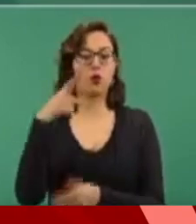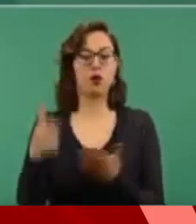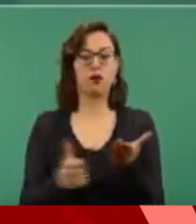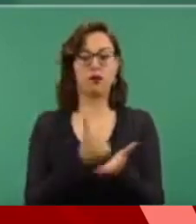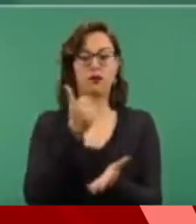Ciudad de México.